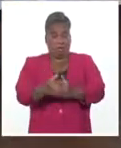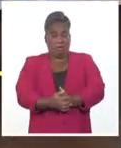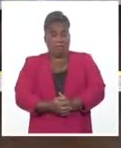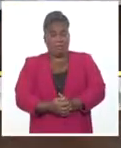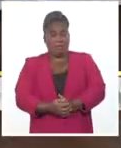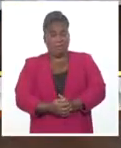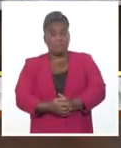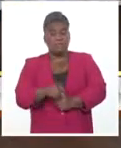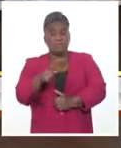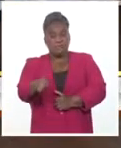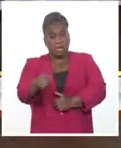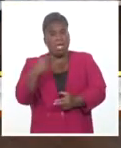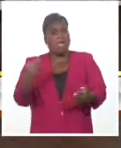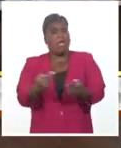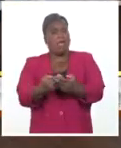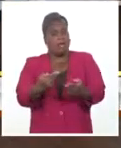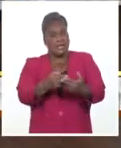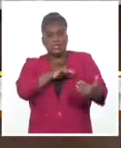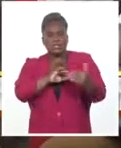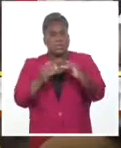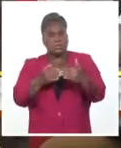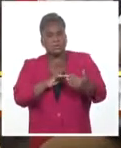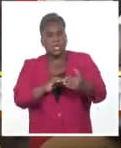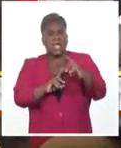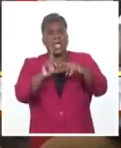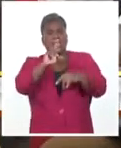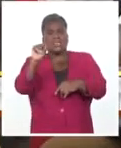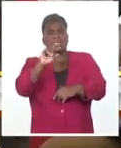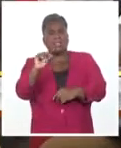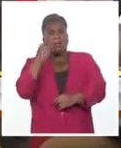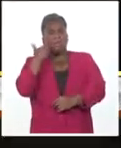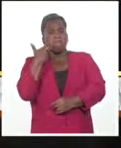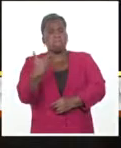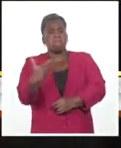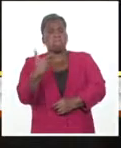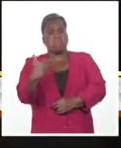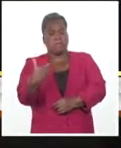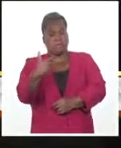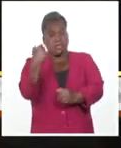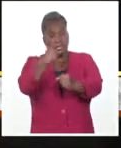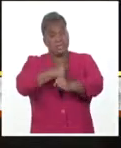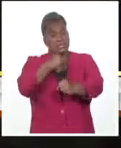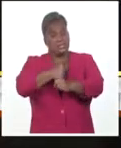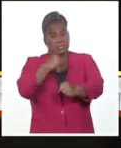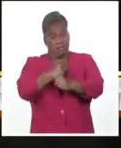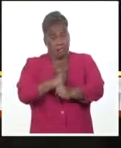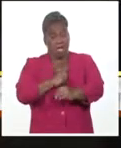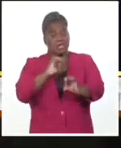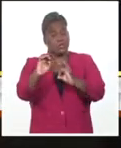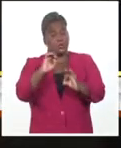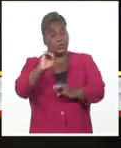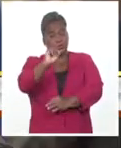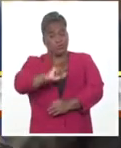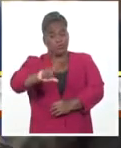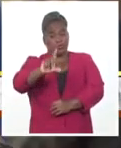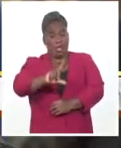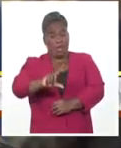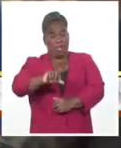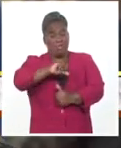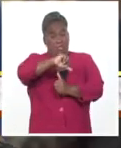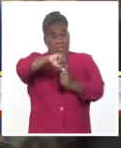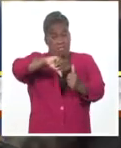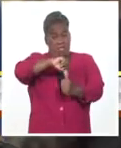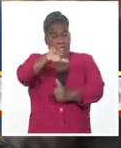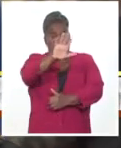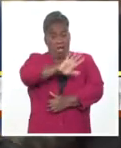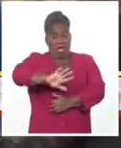Durante el encuentro se debatieron varias temáticas importantes para el ámbito laboral y la seguridad social de la región y por